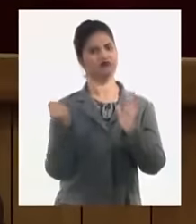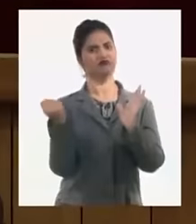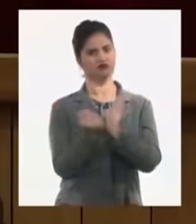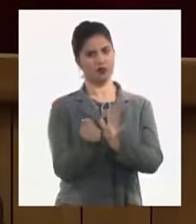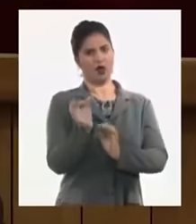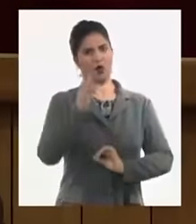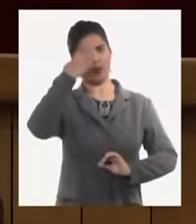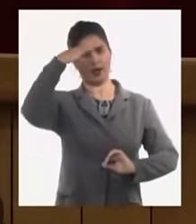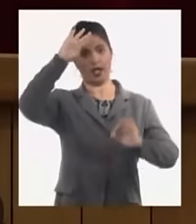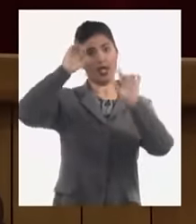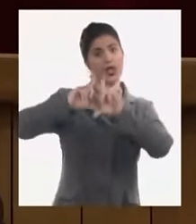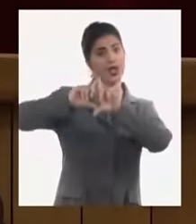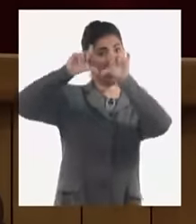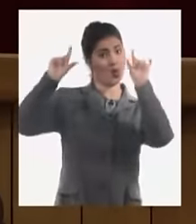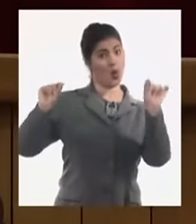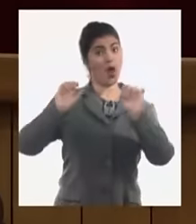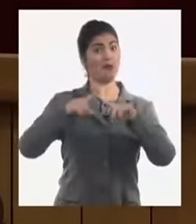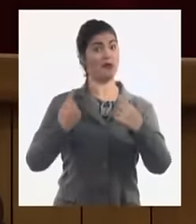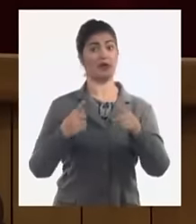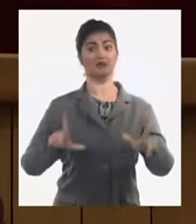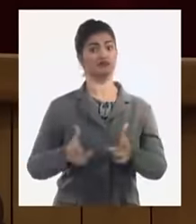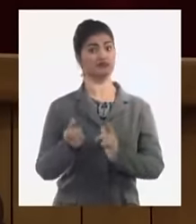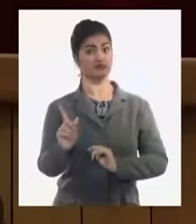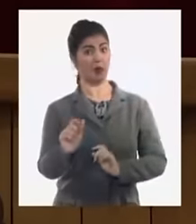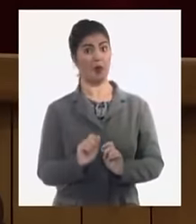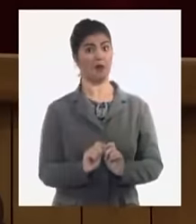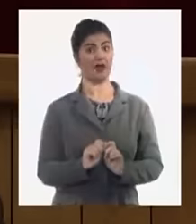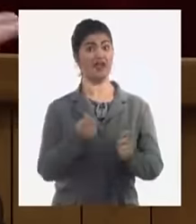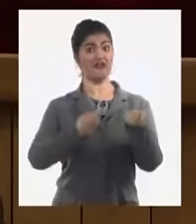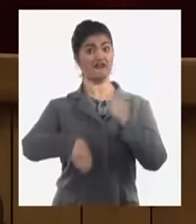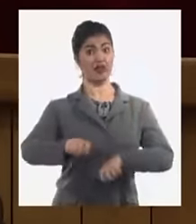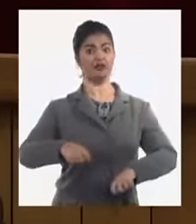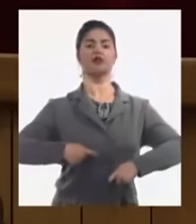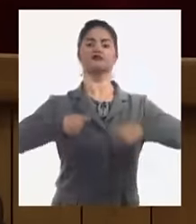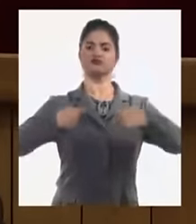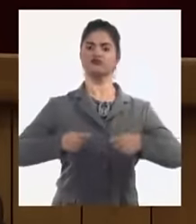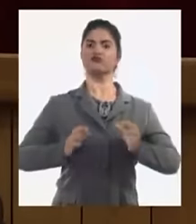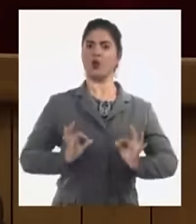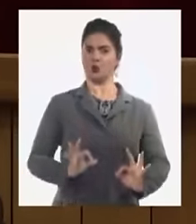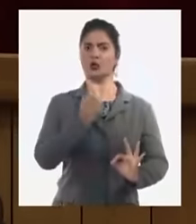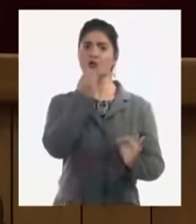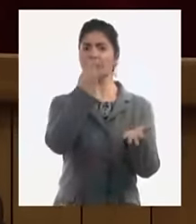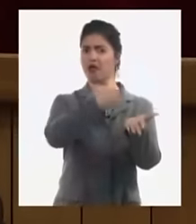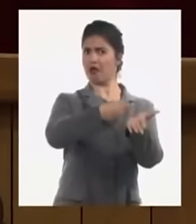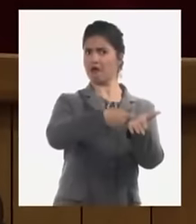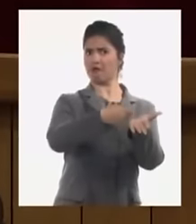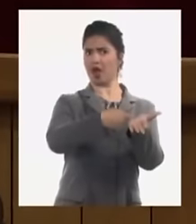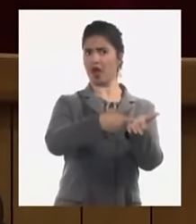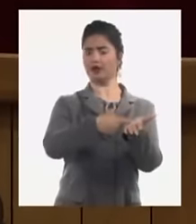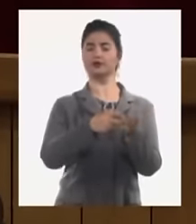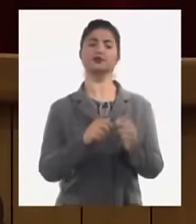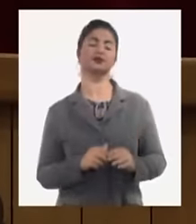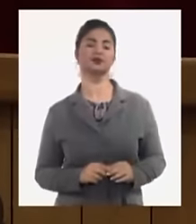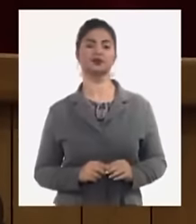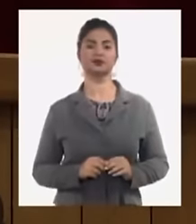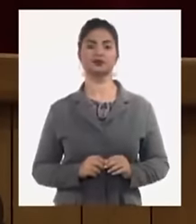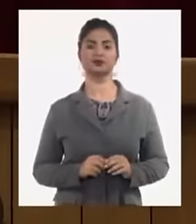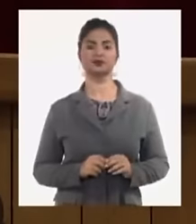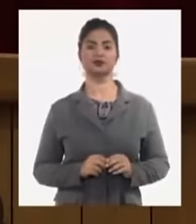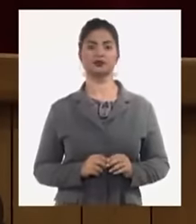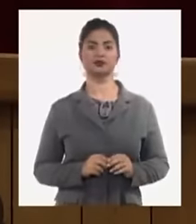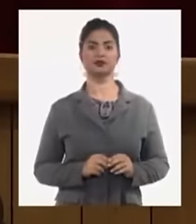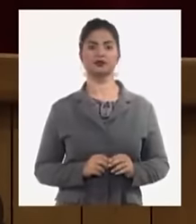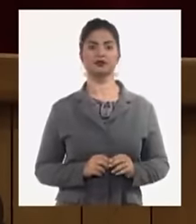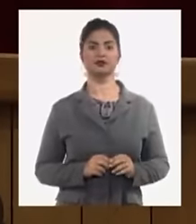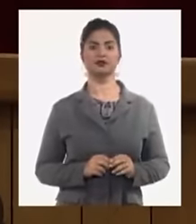venda pero que realmente se venda a precios justos y yo lo decía ahora estos días hemos estado hablando enseguida los enemigos de la